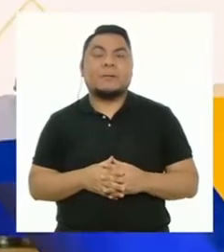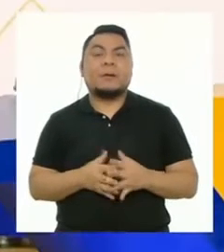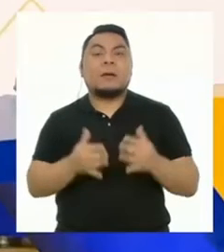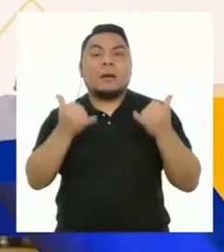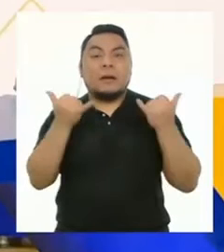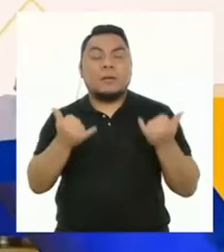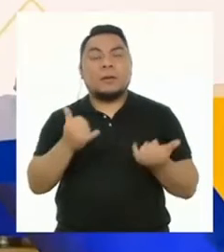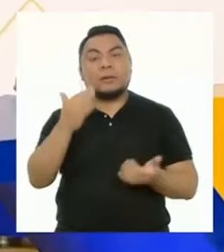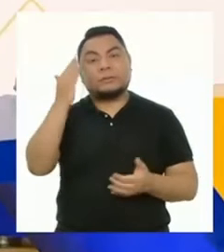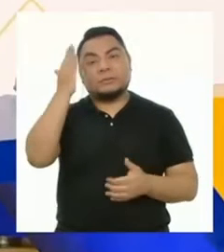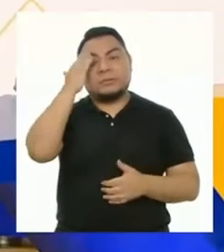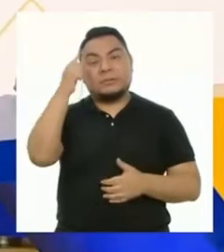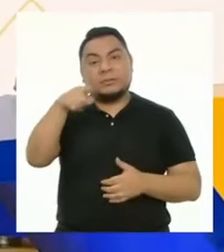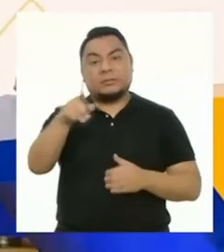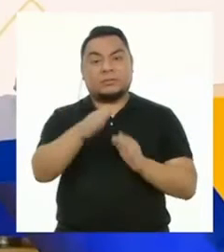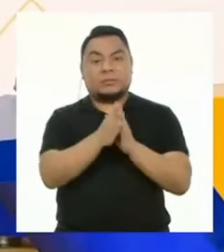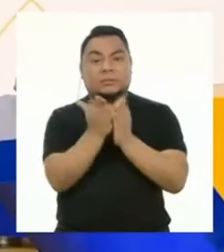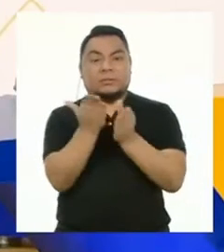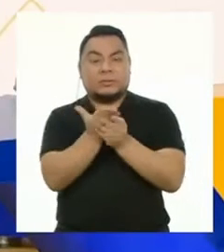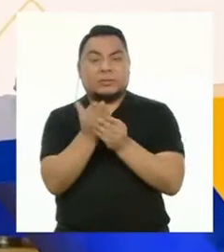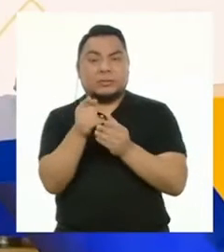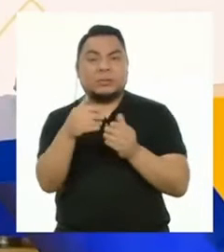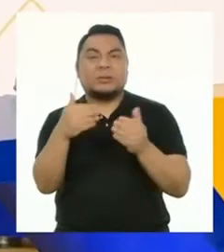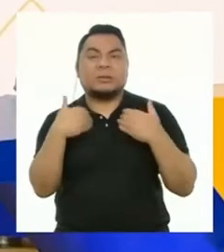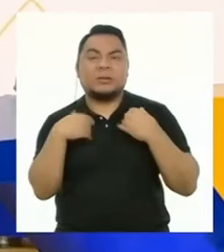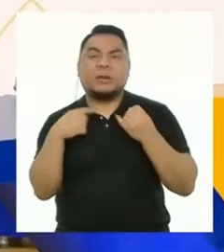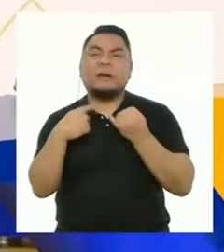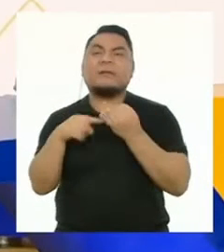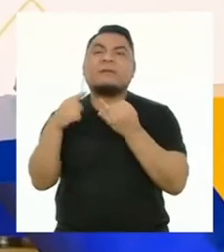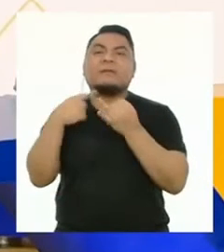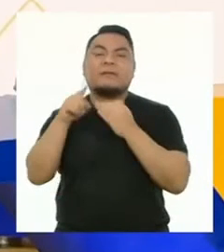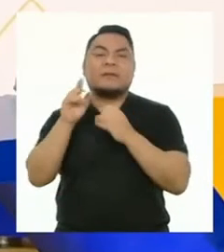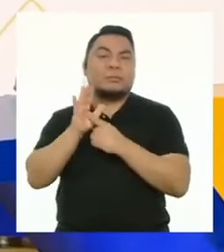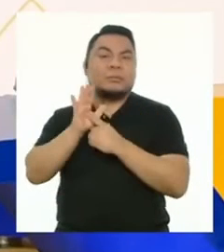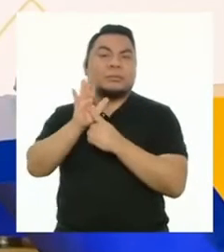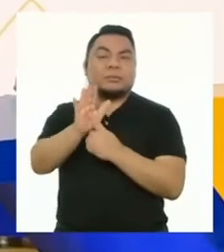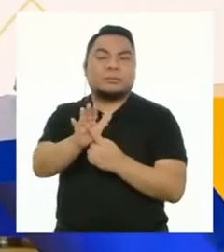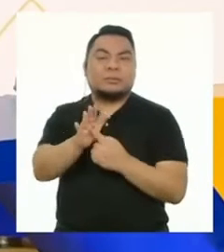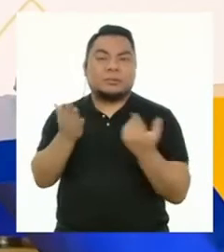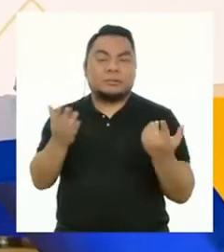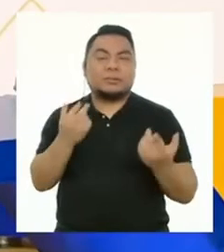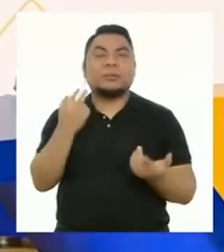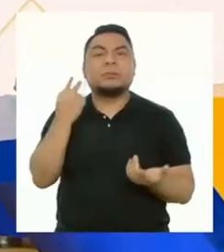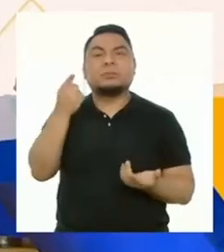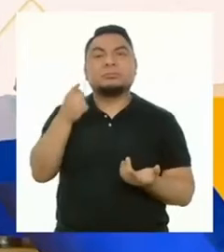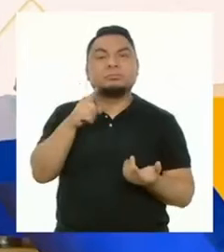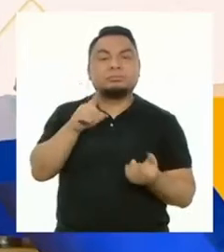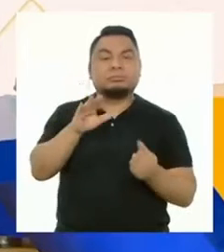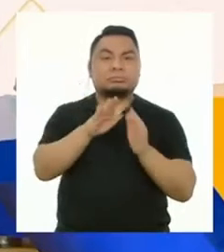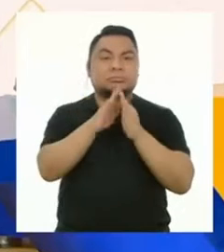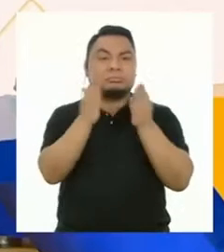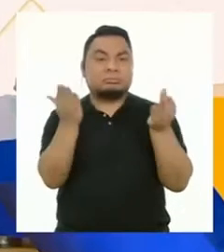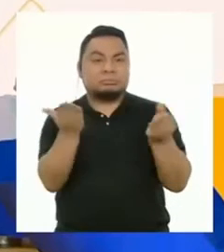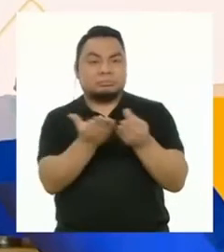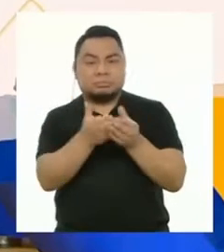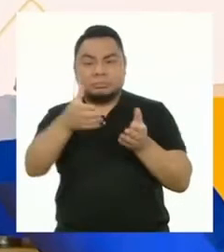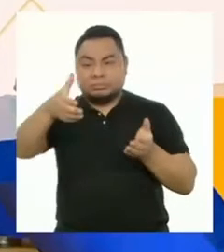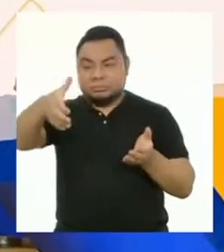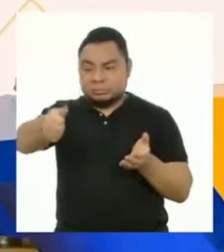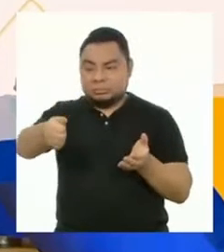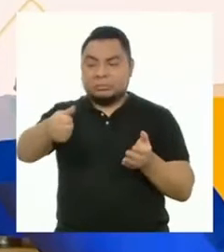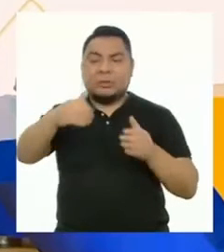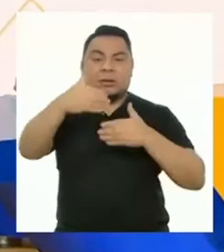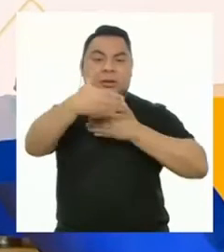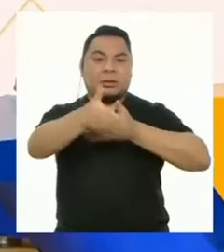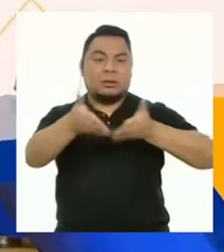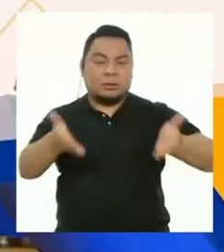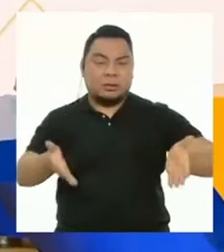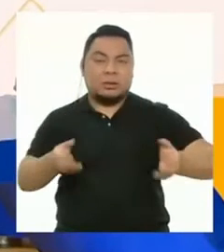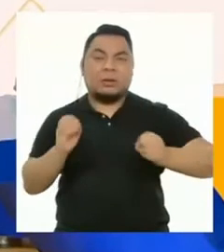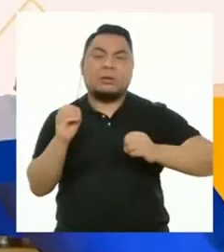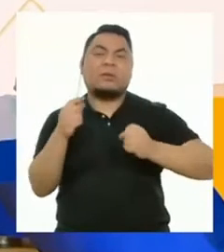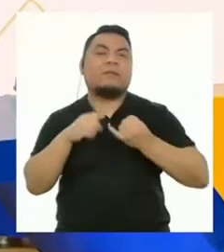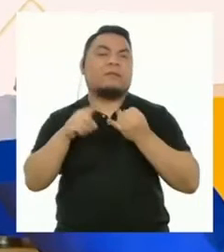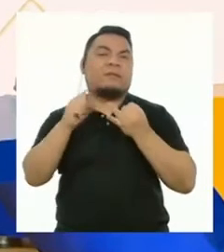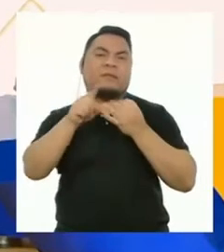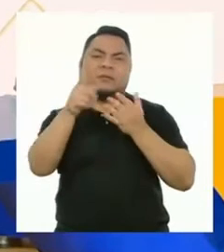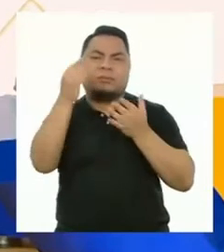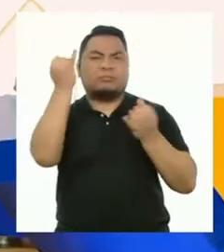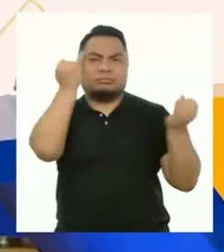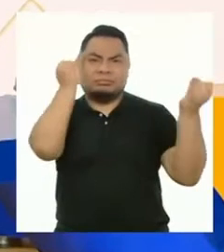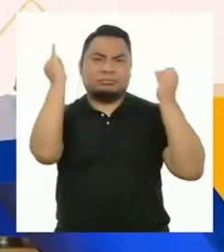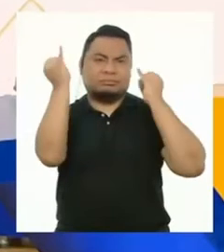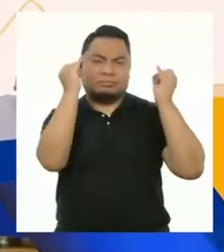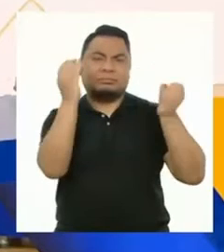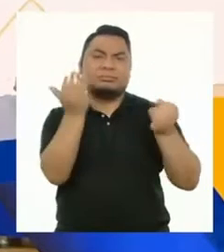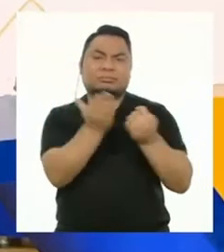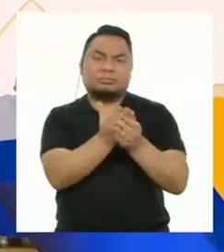Ahora sabemos que los portafolios pueden tener distintas presentaciones. Puede ser un archivador, una caja o estar armado con otros